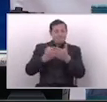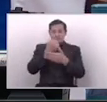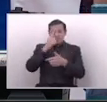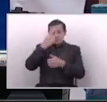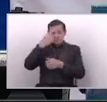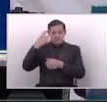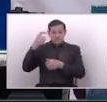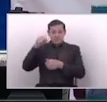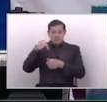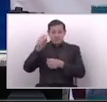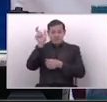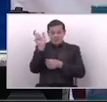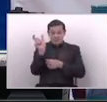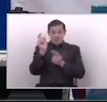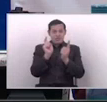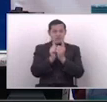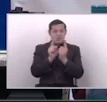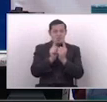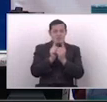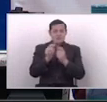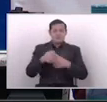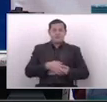así es el término con el que se les conoce.